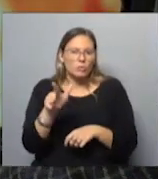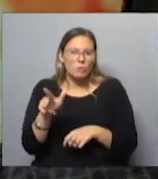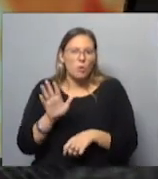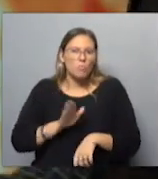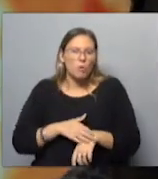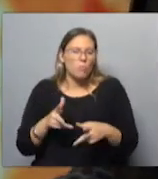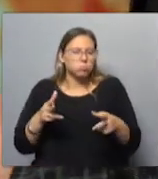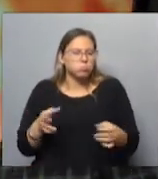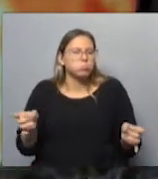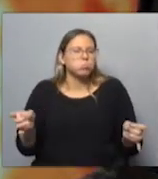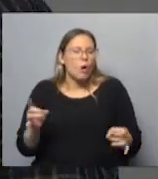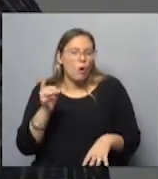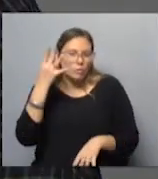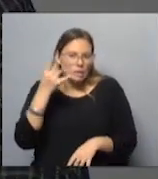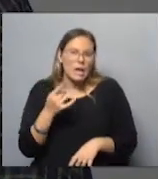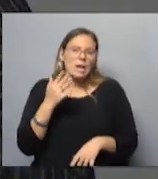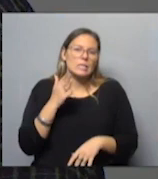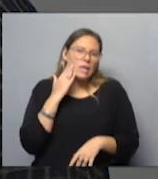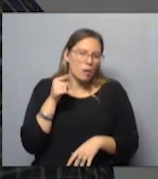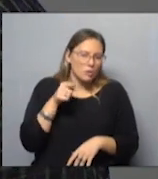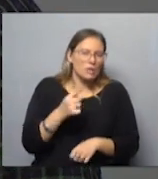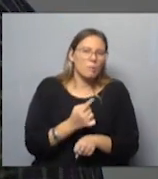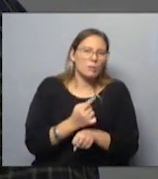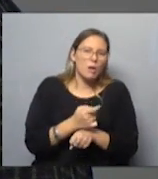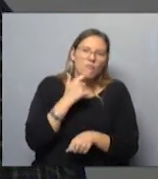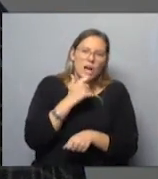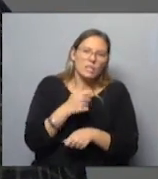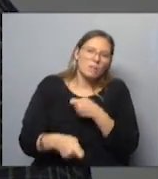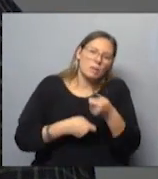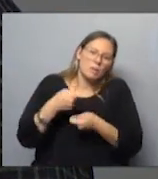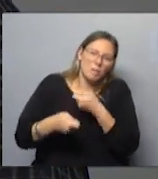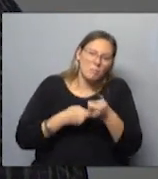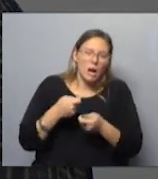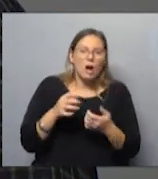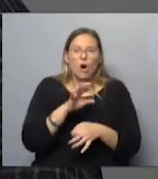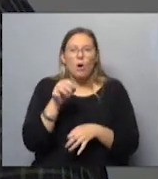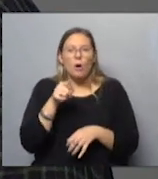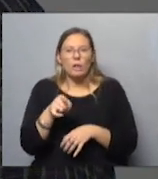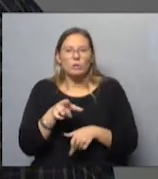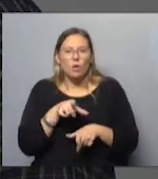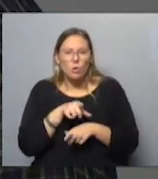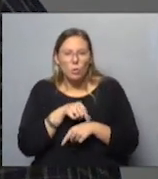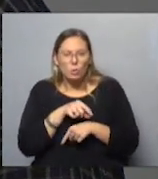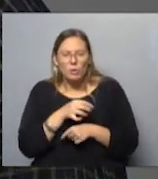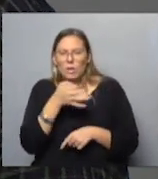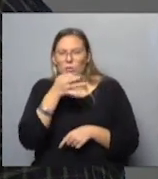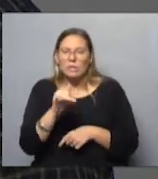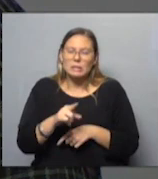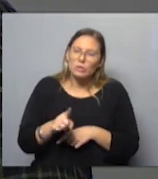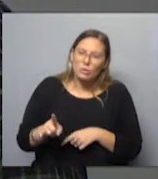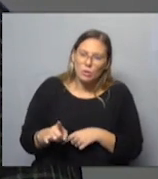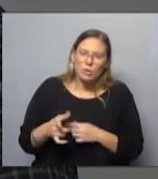corte definitivo, y ya sabemos que esta es la película, no, porque falta aquello, falta esto, o esto me duele que lo digas o no,